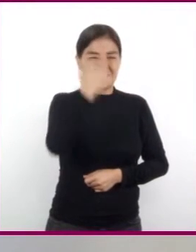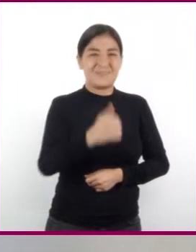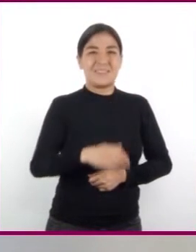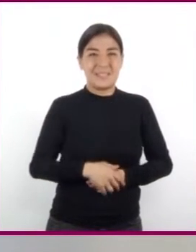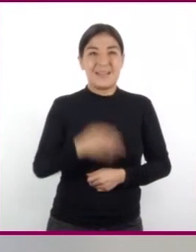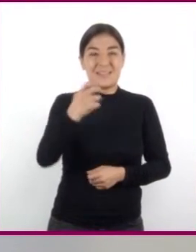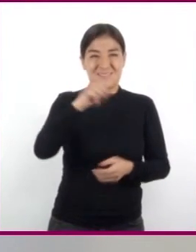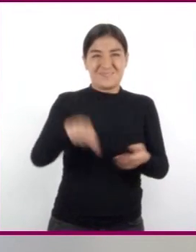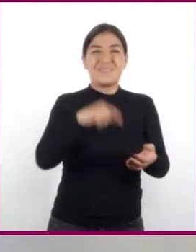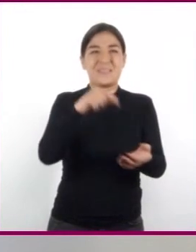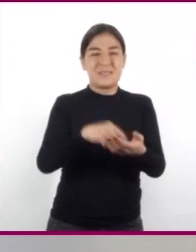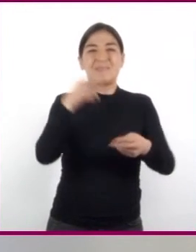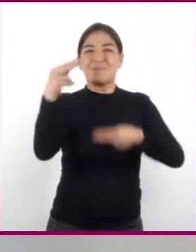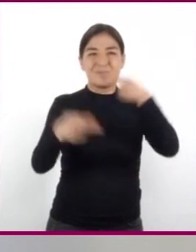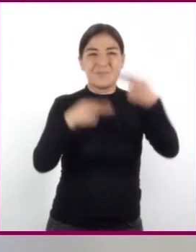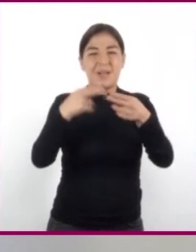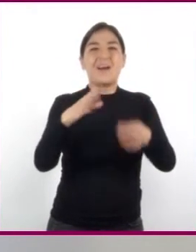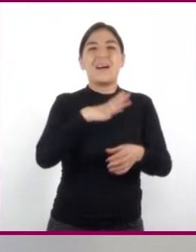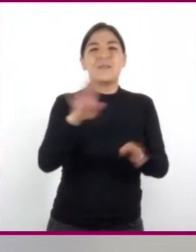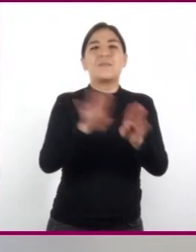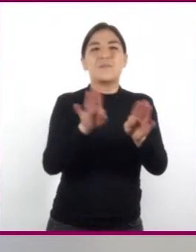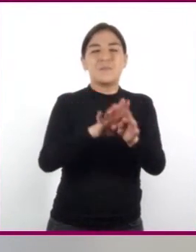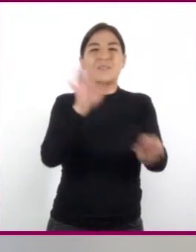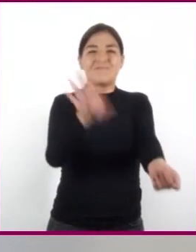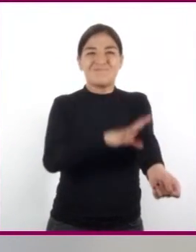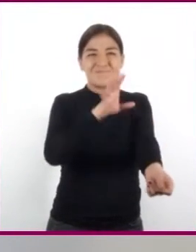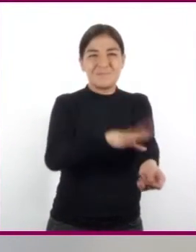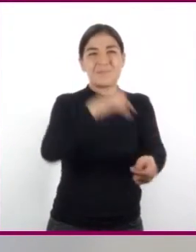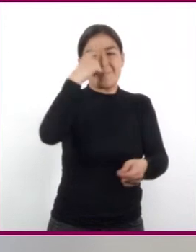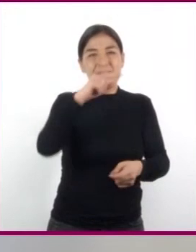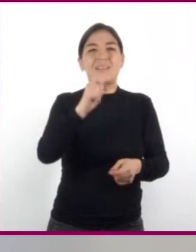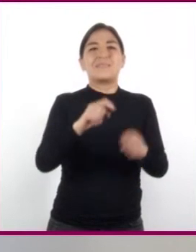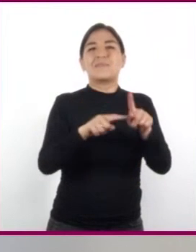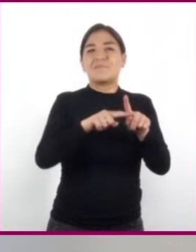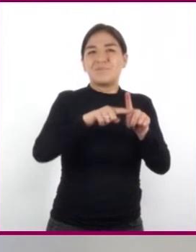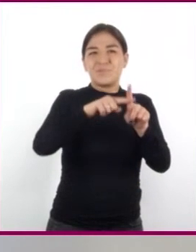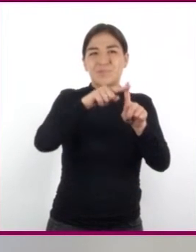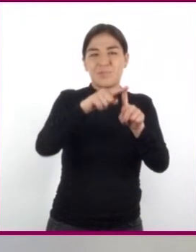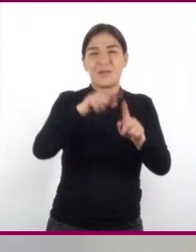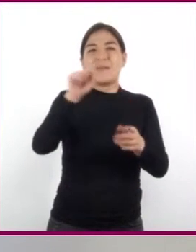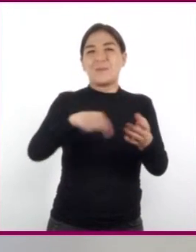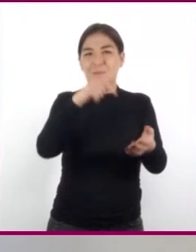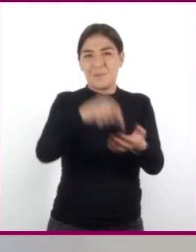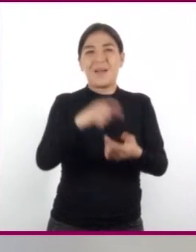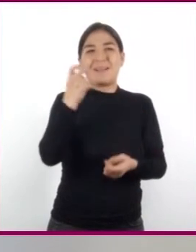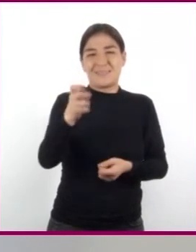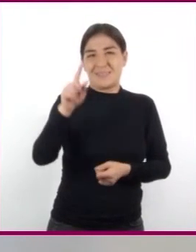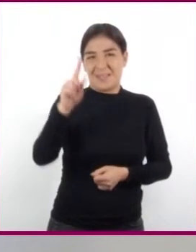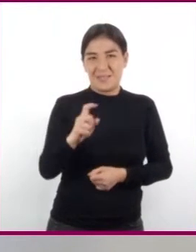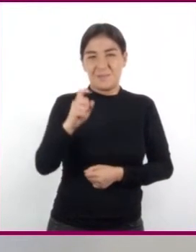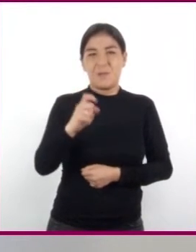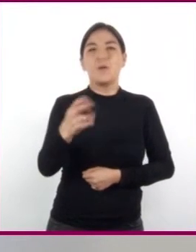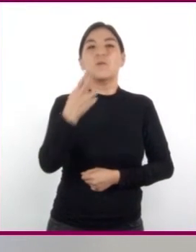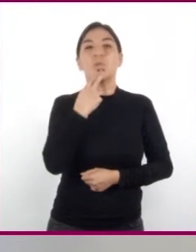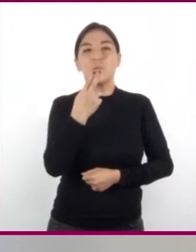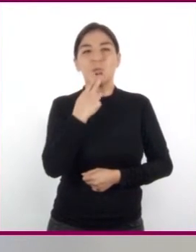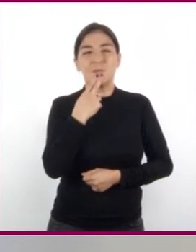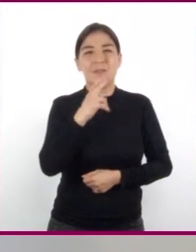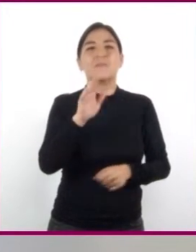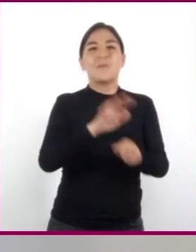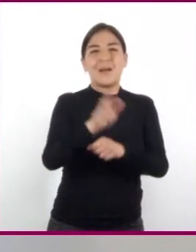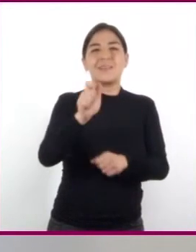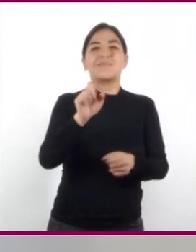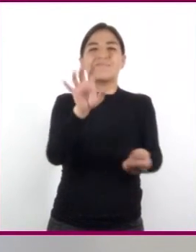termoeléctricas se queman combustibles para aumentar la temperatura de las calderas de agua, utilizando la